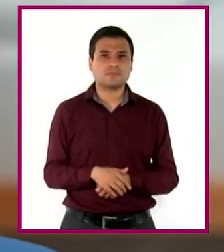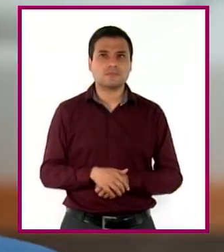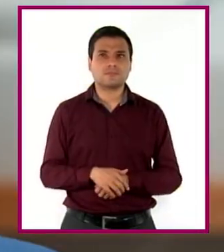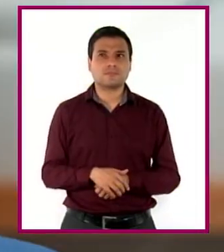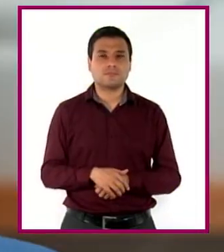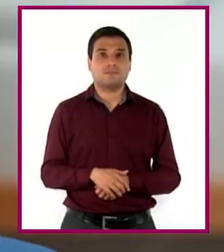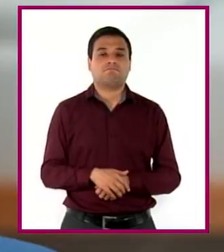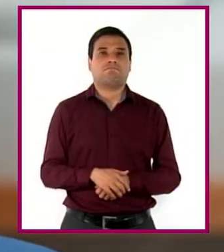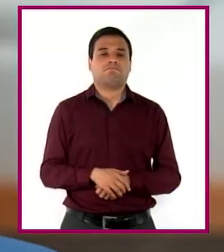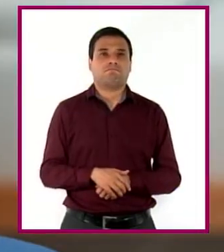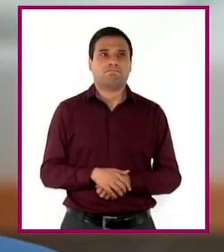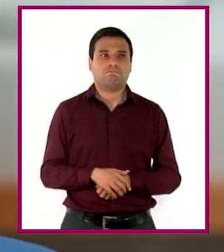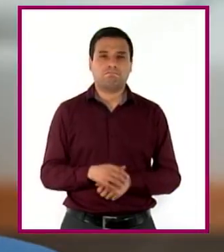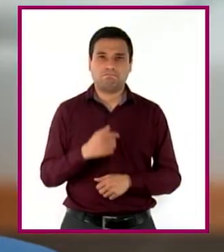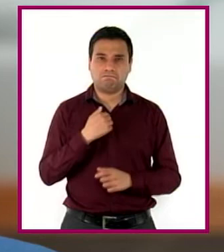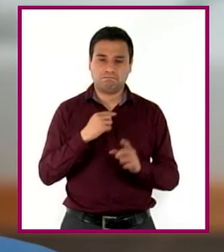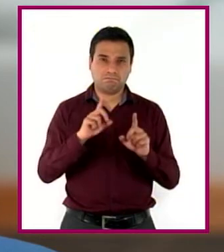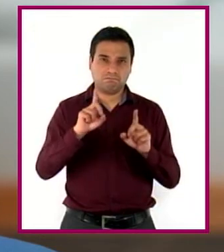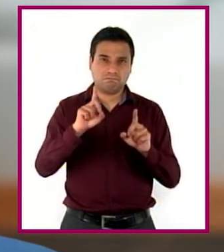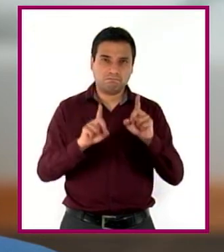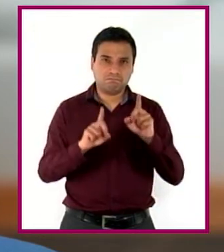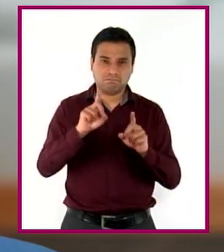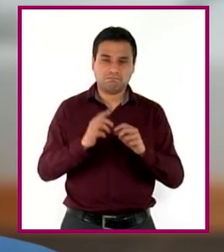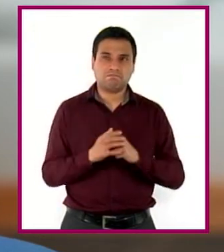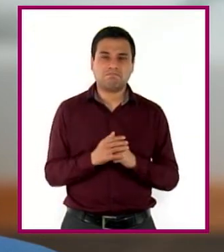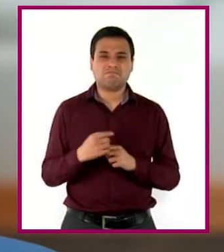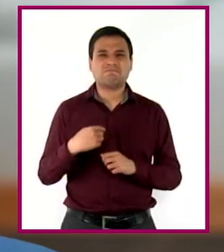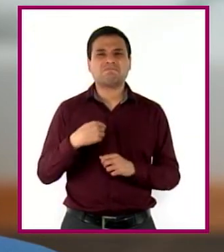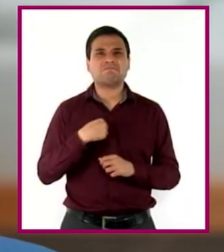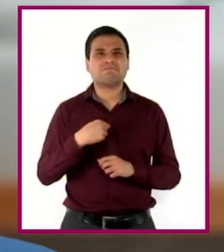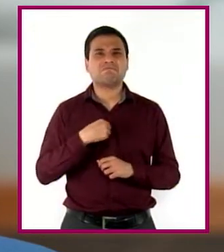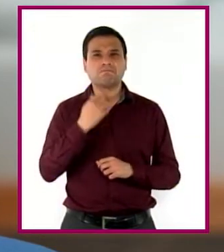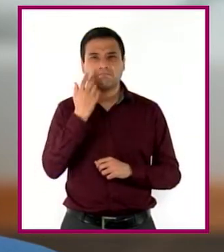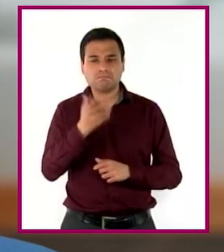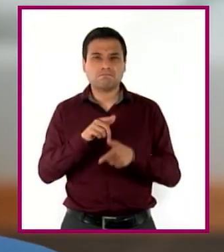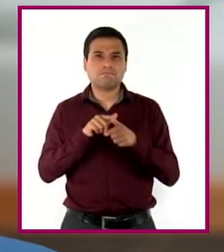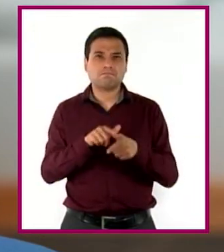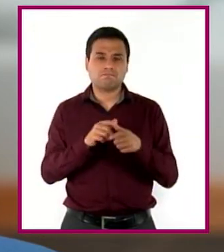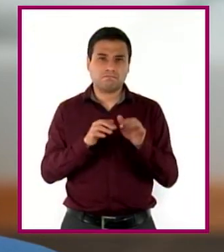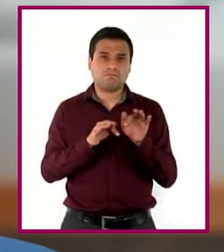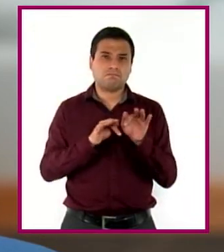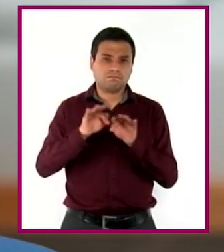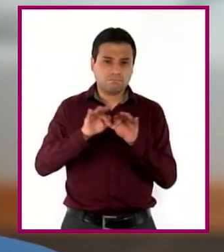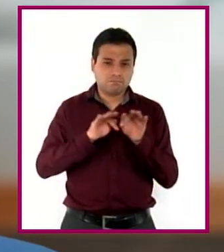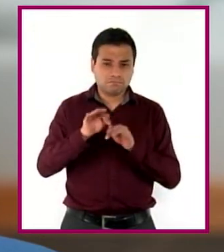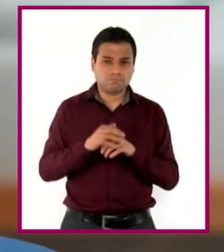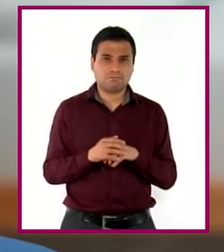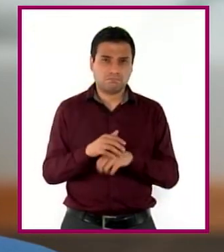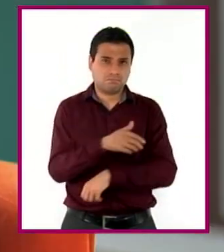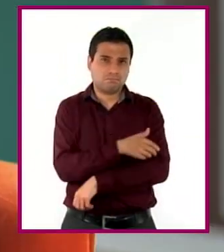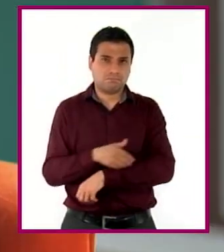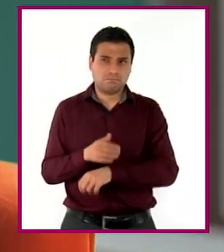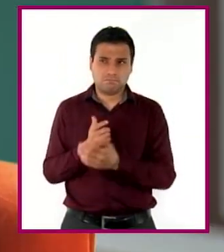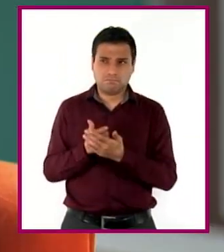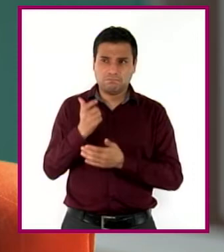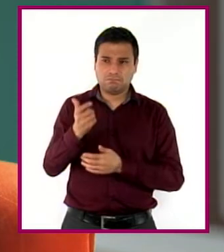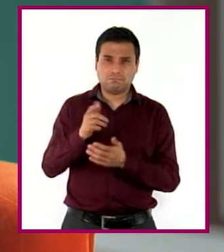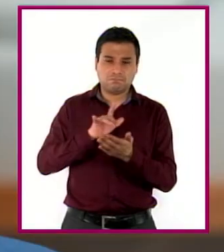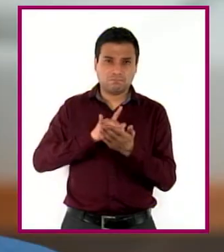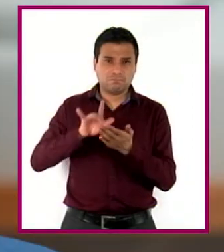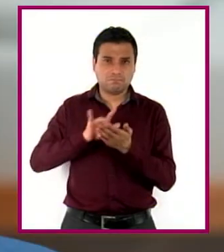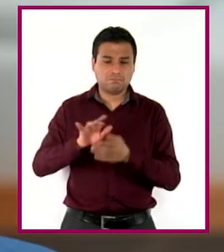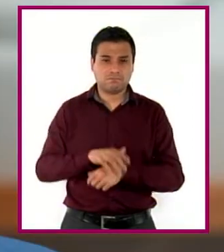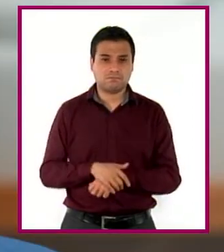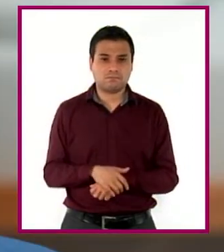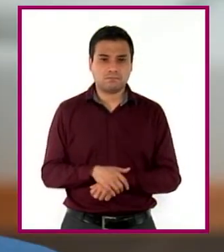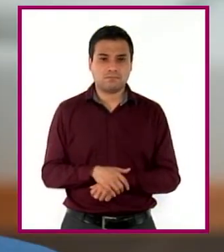ayer no estaba muy seguro. Lo único que me interesaba era poder seguir trabajando para ayudar con los gastos de acá en la casa. ¿Hasta ayer?